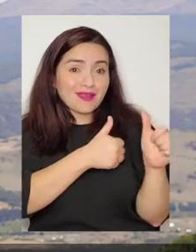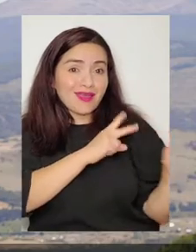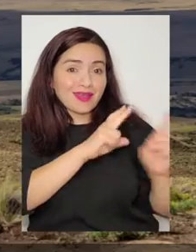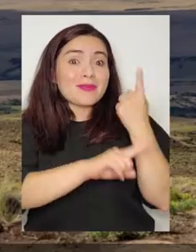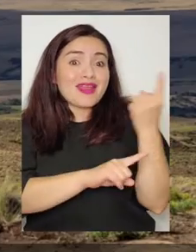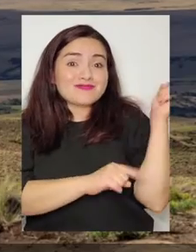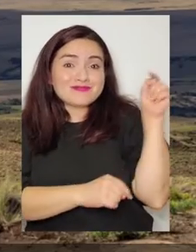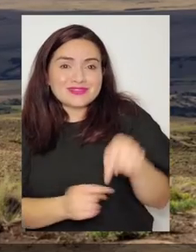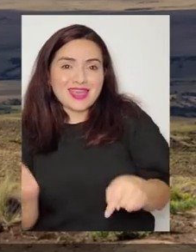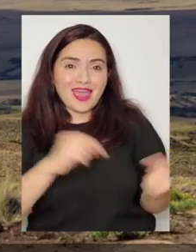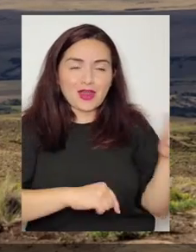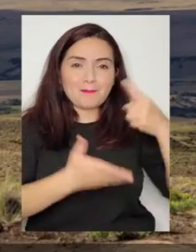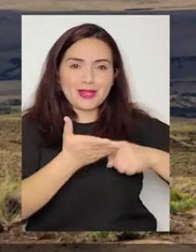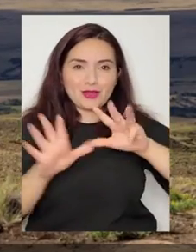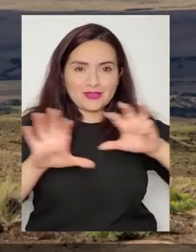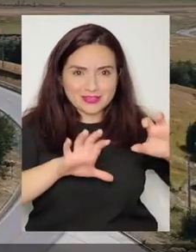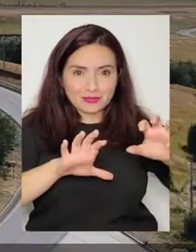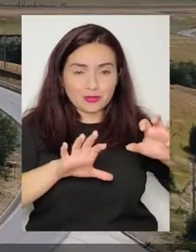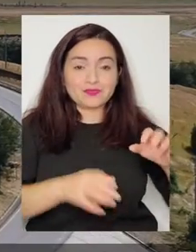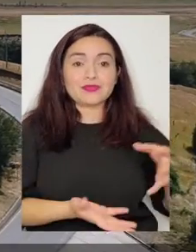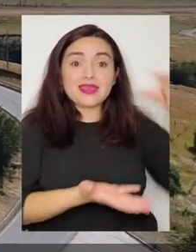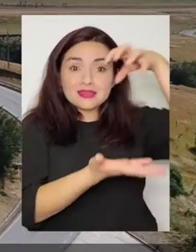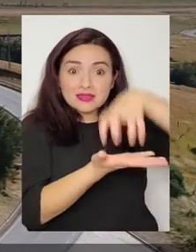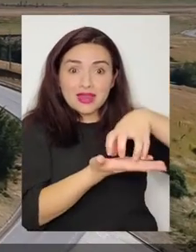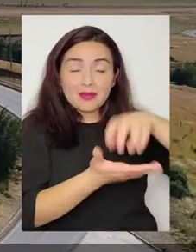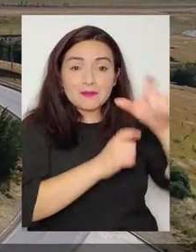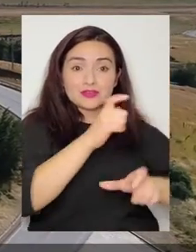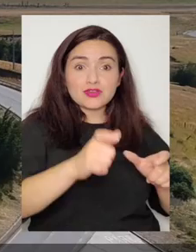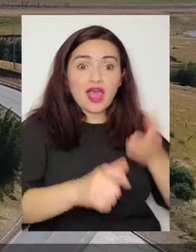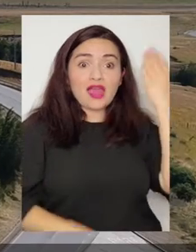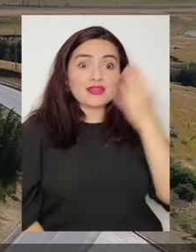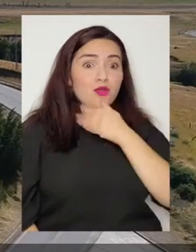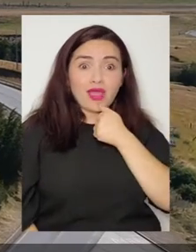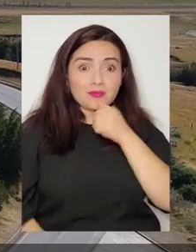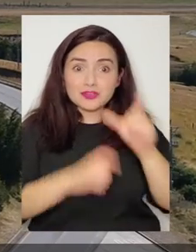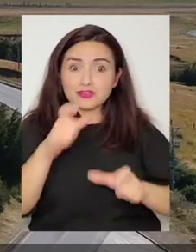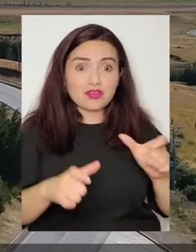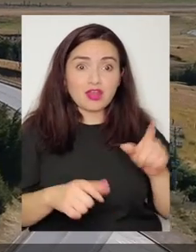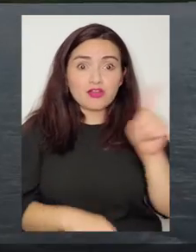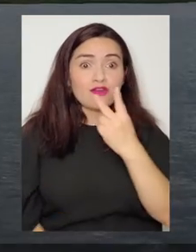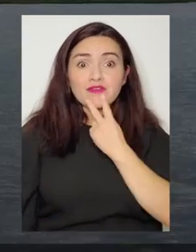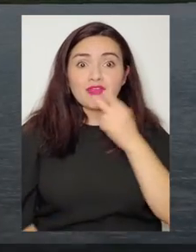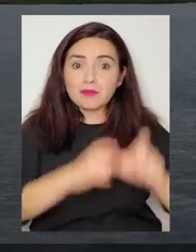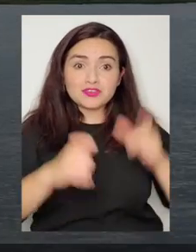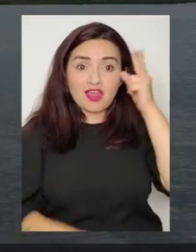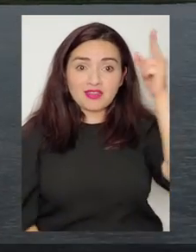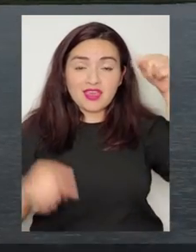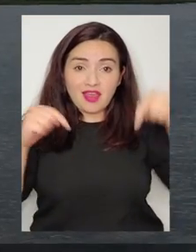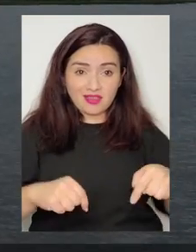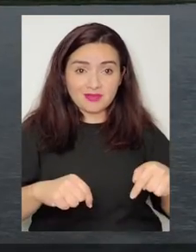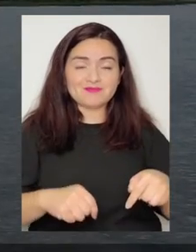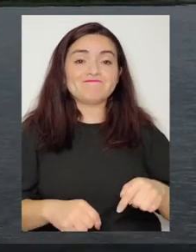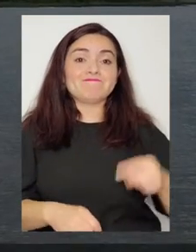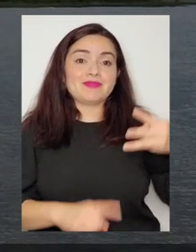cercana con Argentina una central que tiene que ver con los pioneros de entrar a un lugar donde no existía nadie porque no vivían los indígenas acá y un maritorio que es